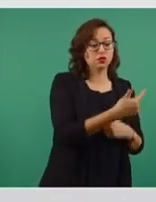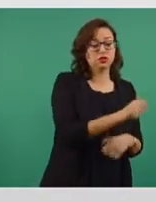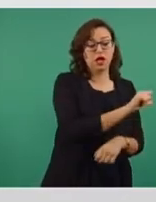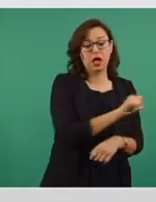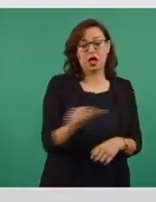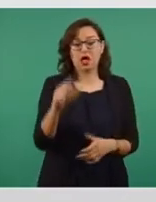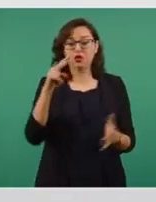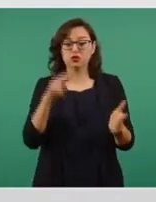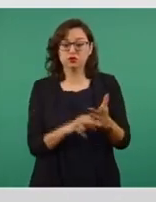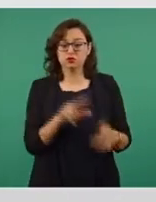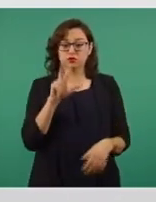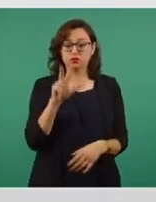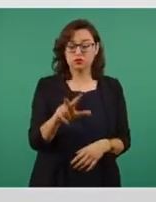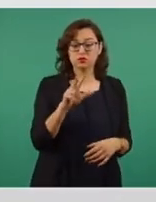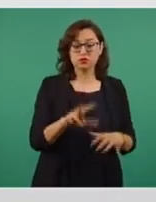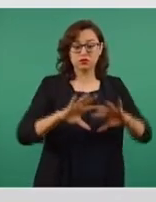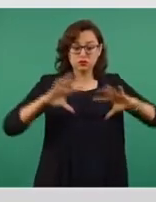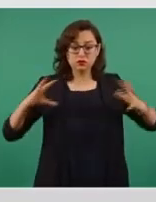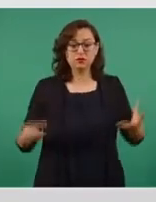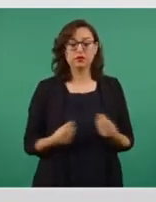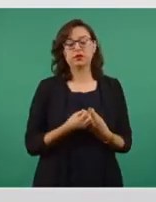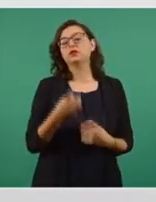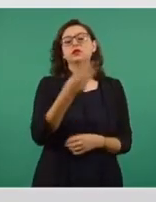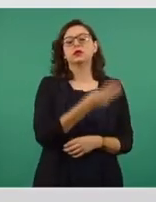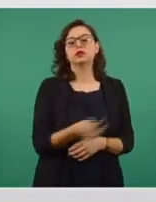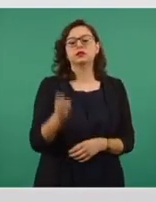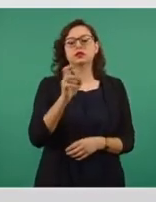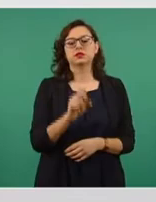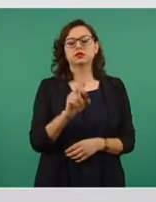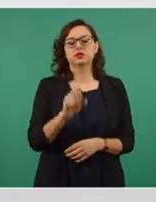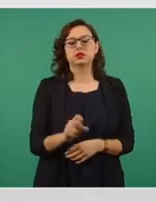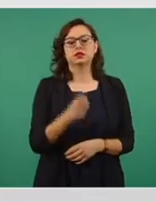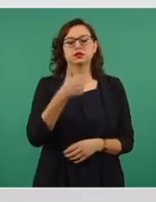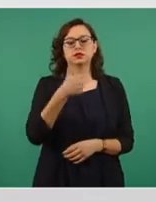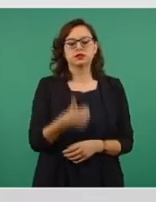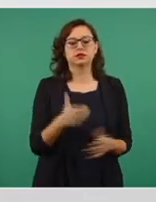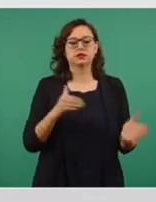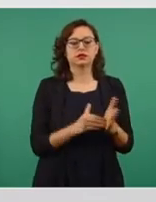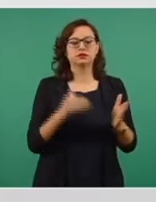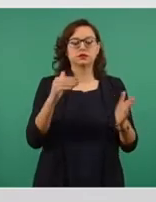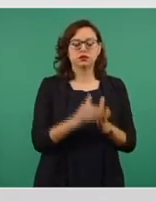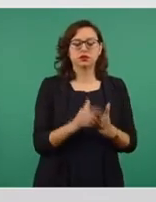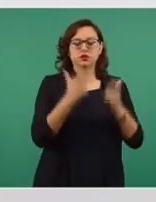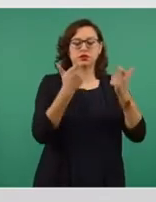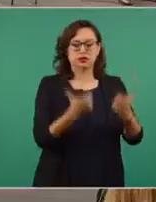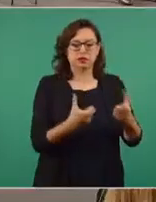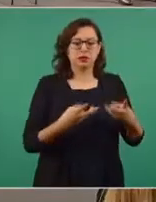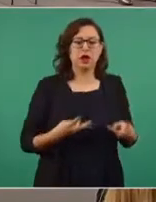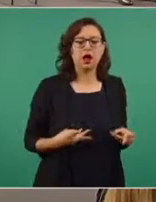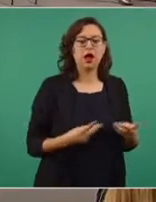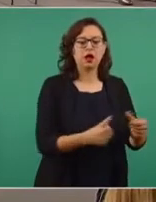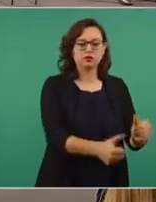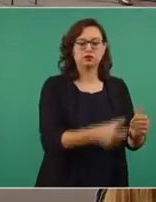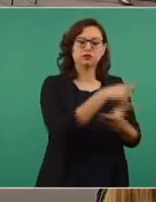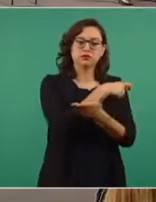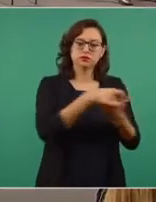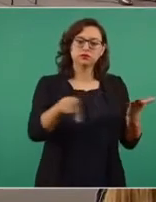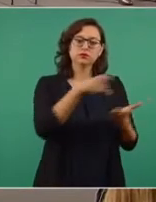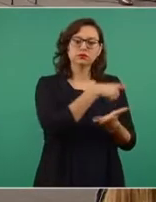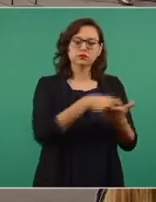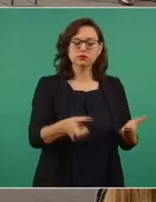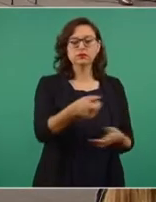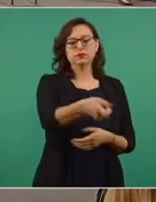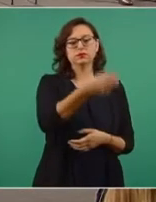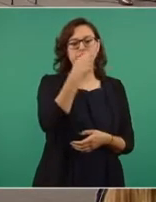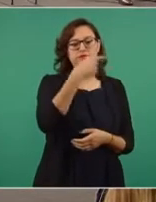había ejercido un total de 303 mil 76 millones de pesos en medicamentos que